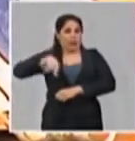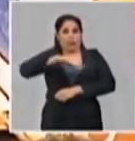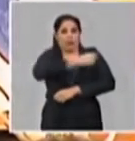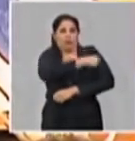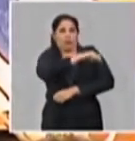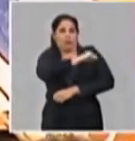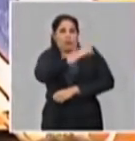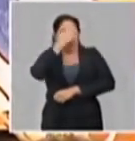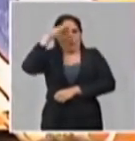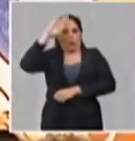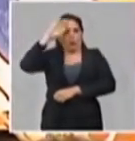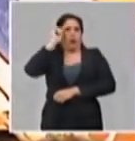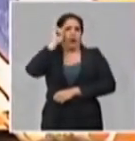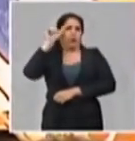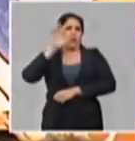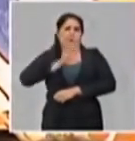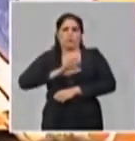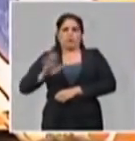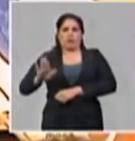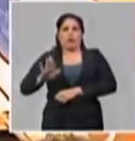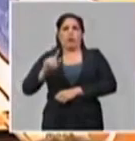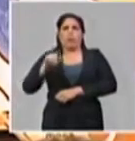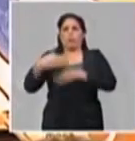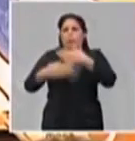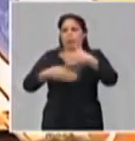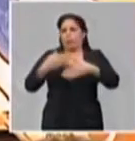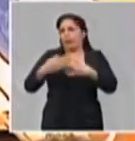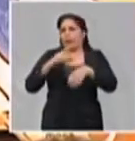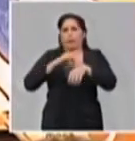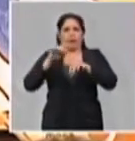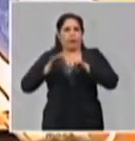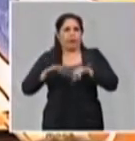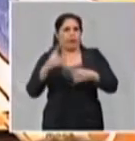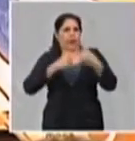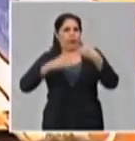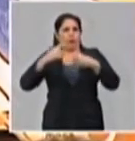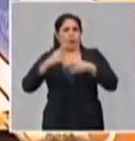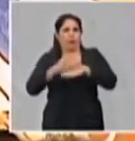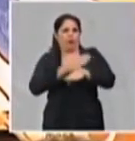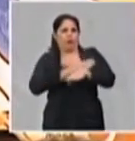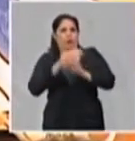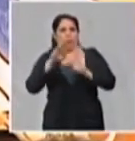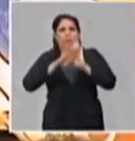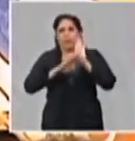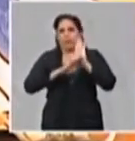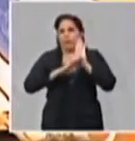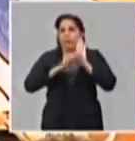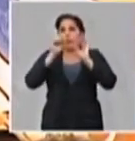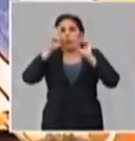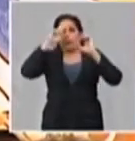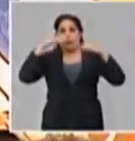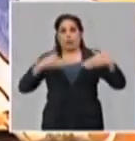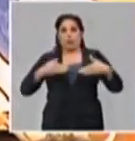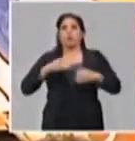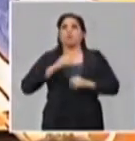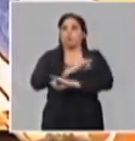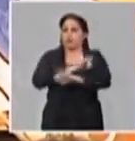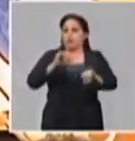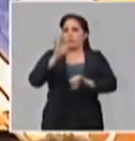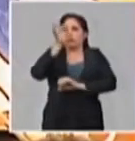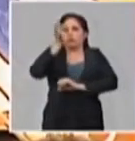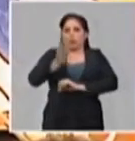Cuba tenemos una experiencia para enfrentar diferentes tipos de epidemias como parte de nuestro sistema de salud. Y bueno,